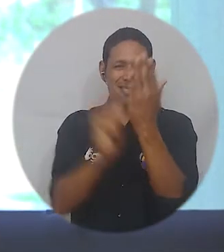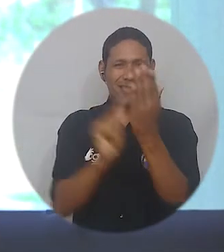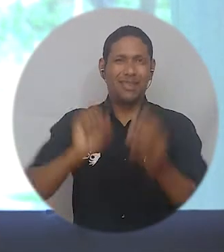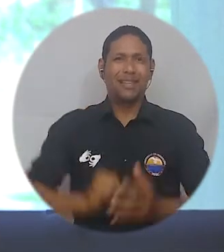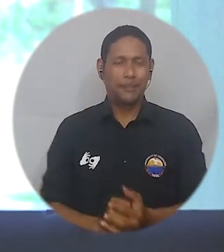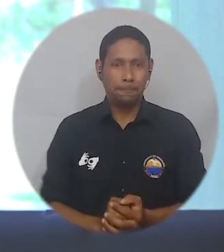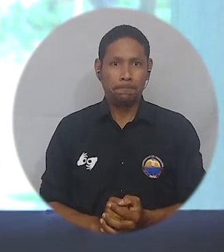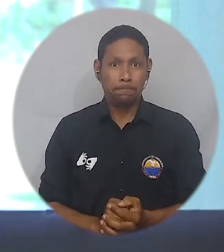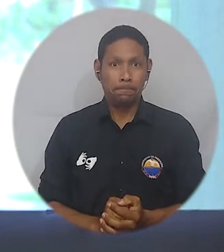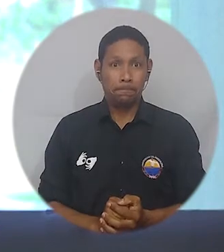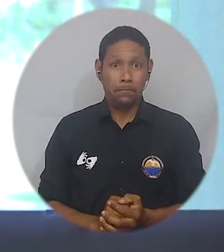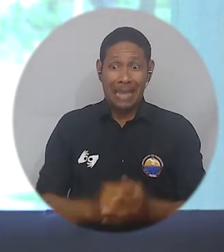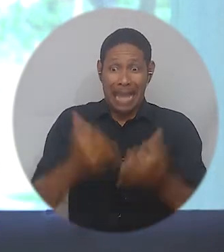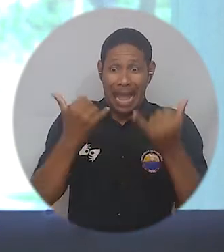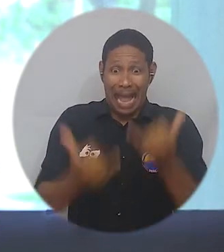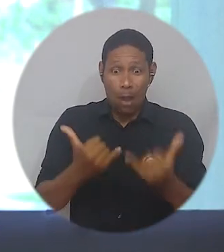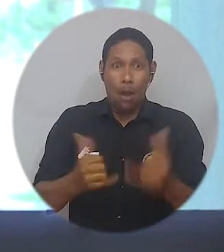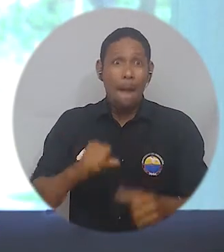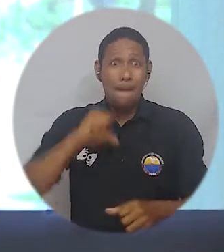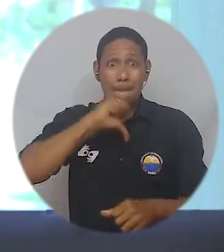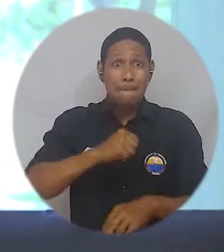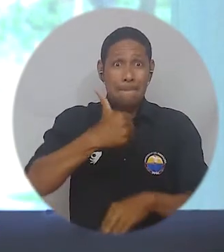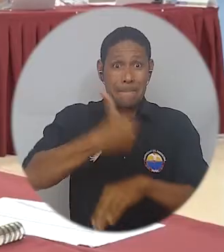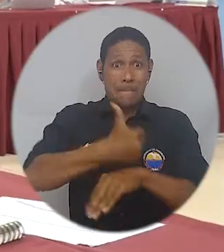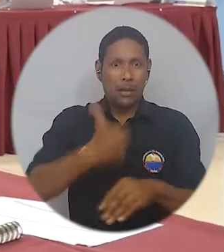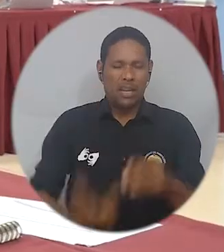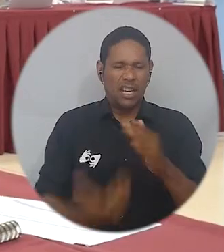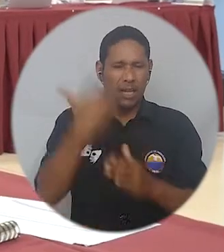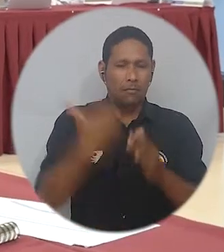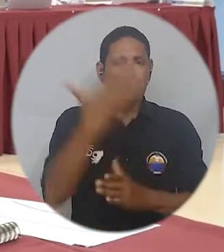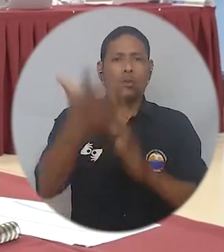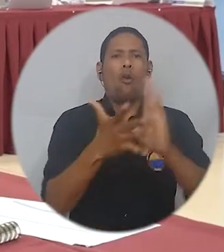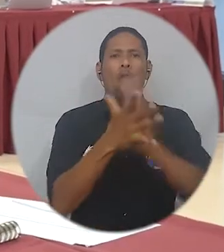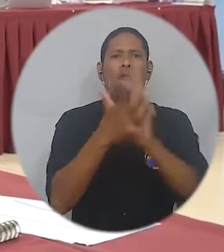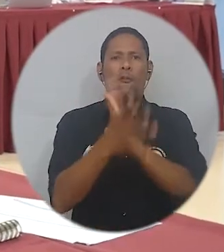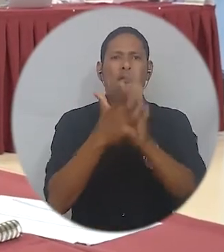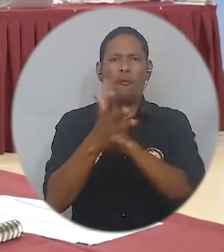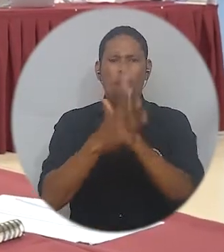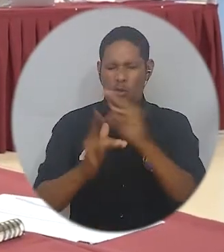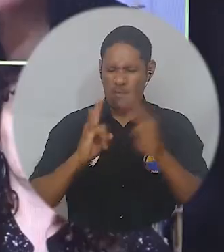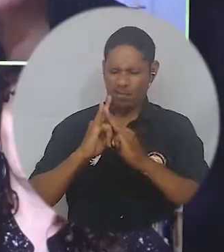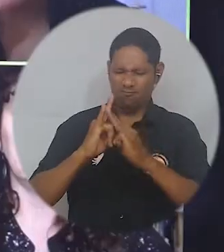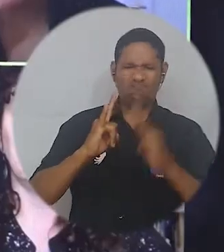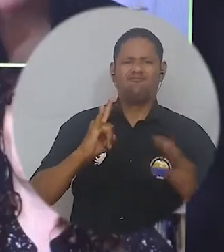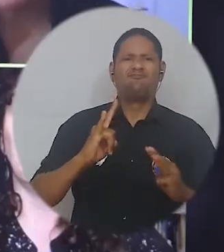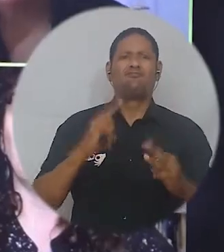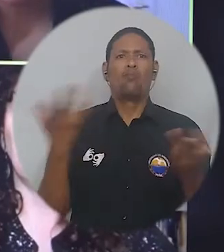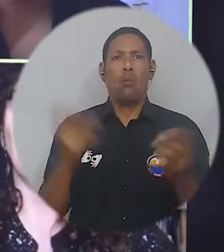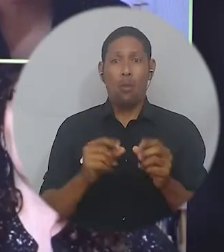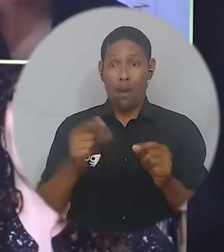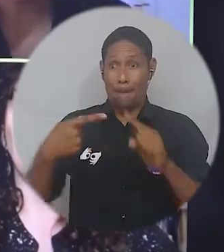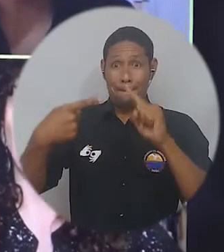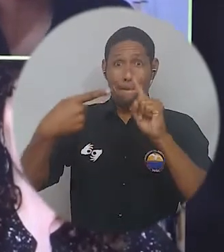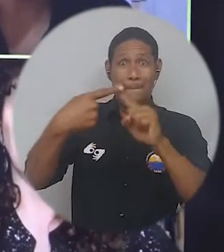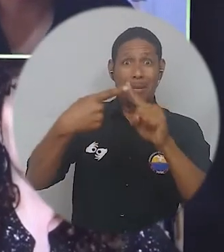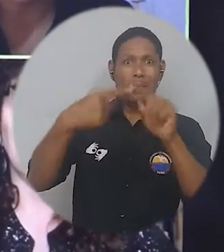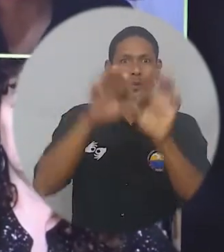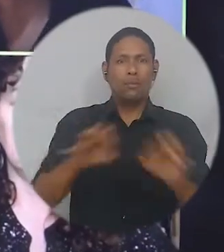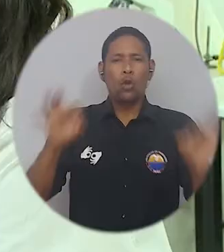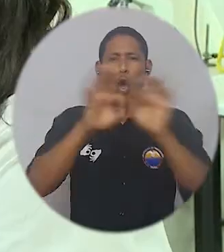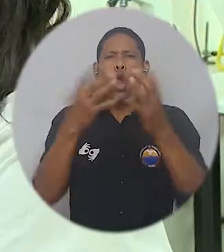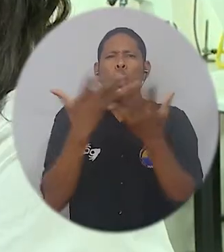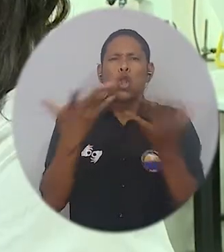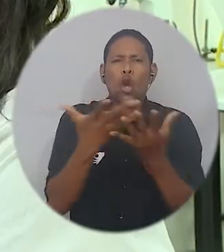En la primera jornada, el rector Pablo Vera Salazar lideró la presentación del informe institucional enfocado en el factor 1,